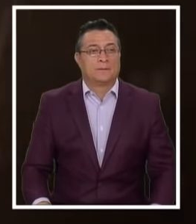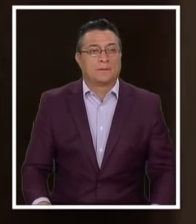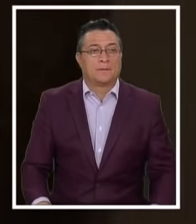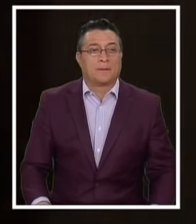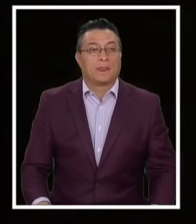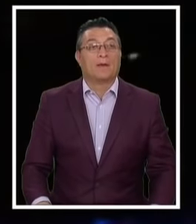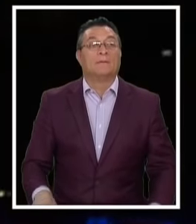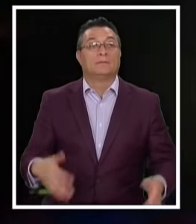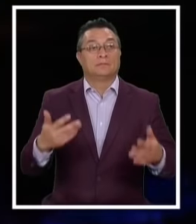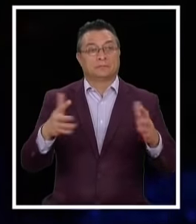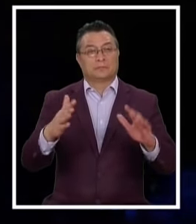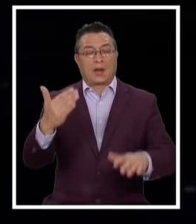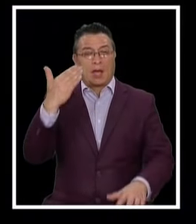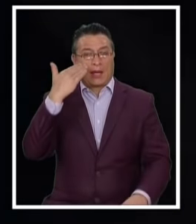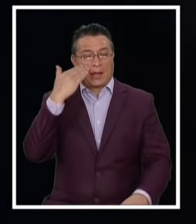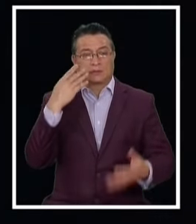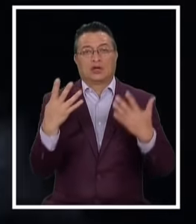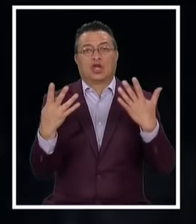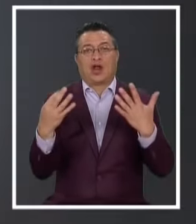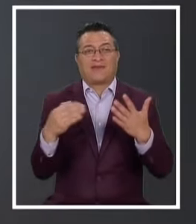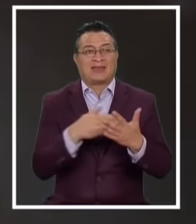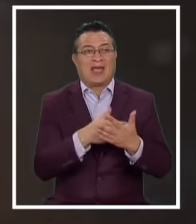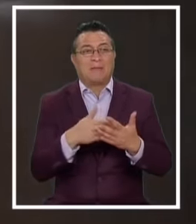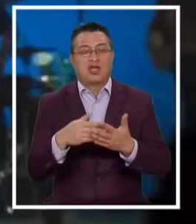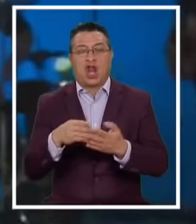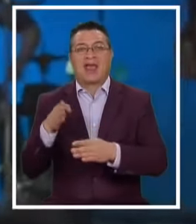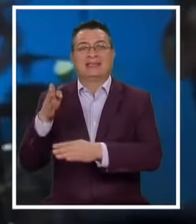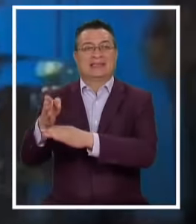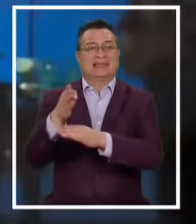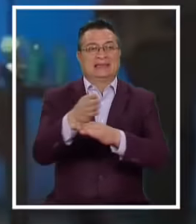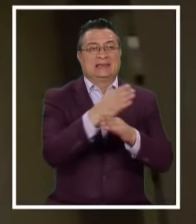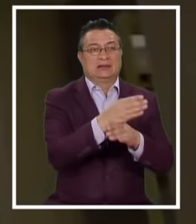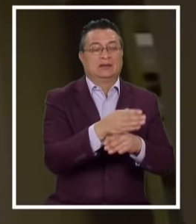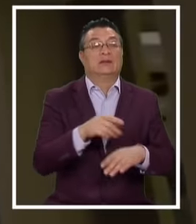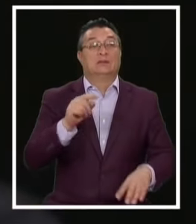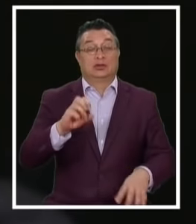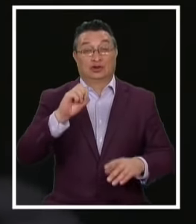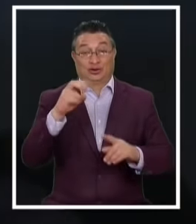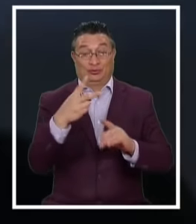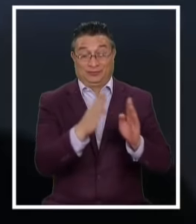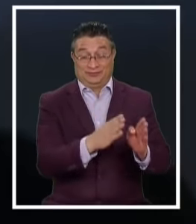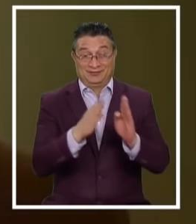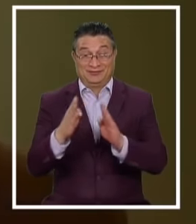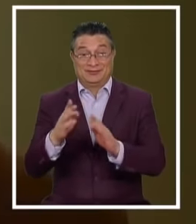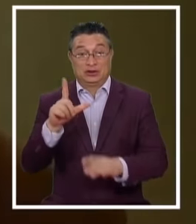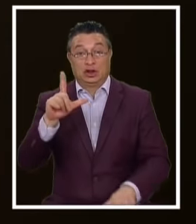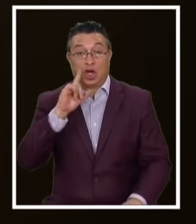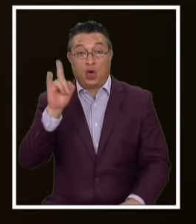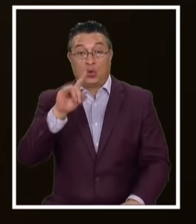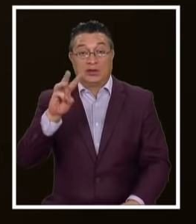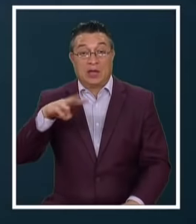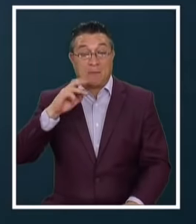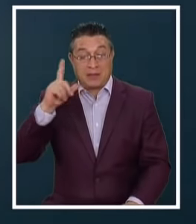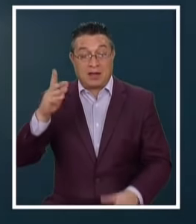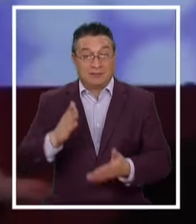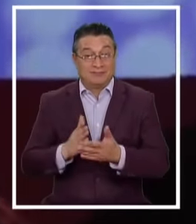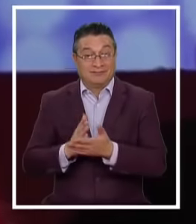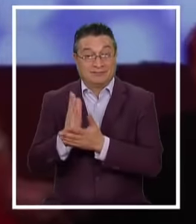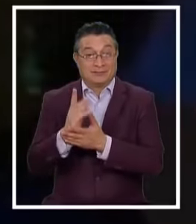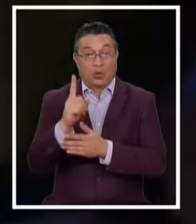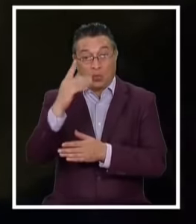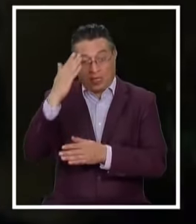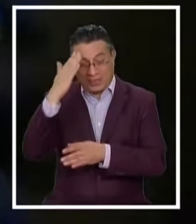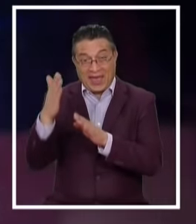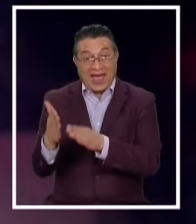Llevamos casi 90 millones Con la gira En la segunda temporada De Luis Miguel La serie Que se estrena mundialmente Un día